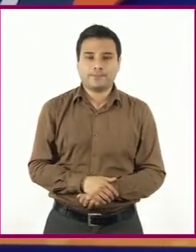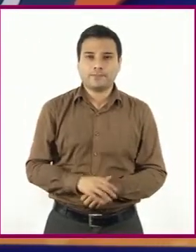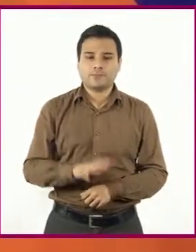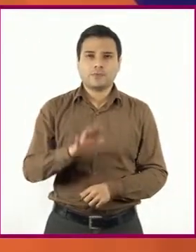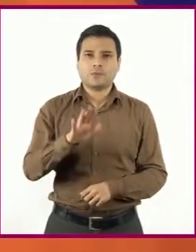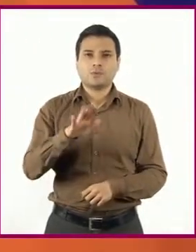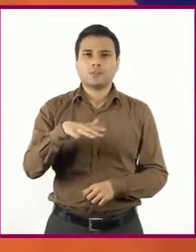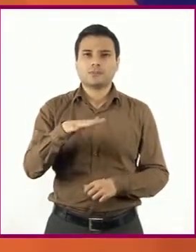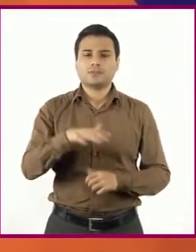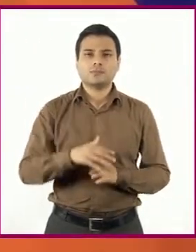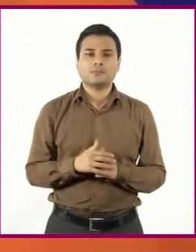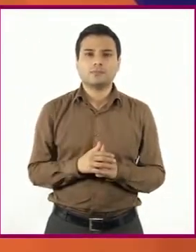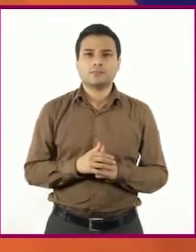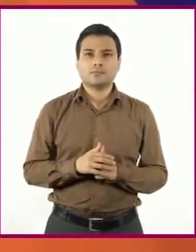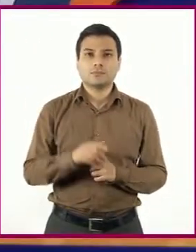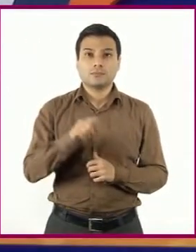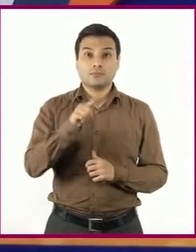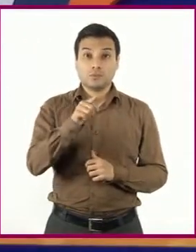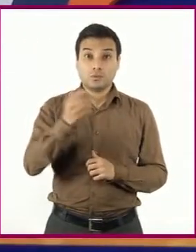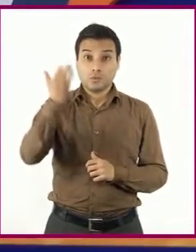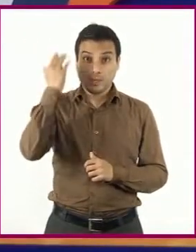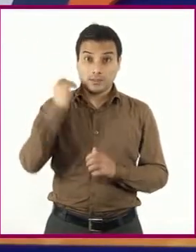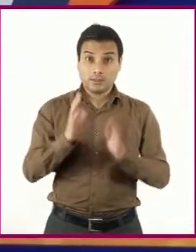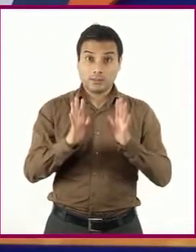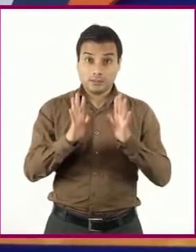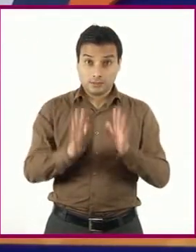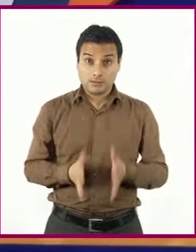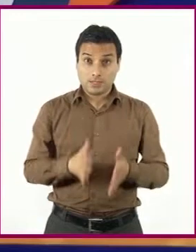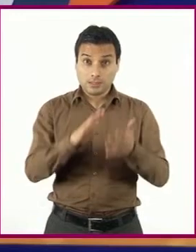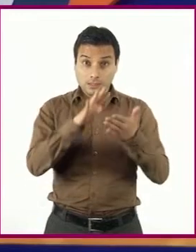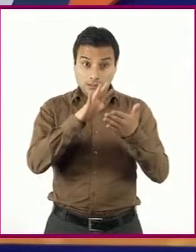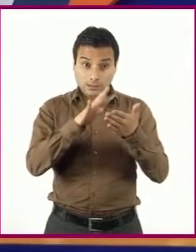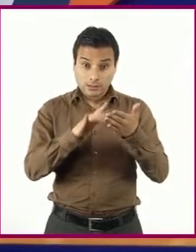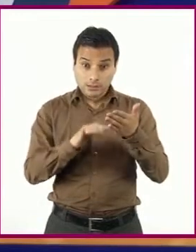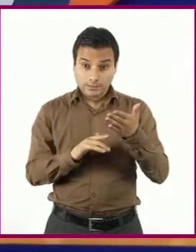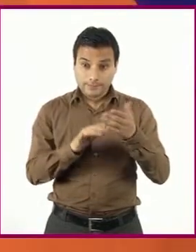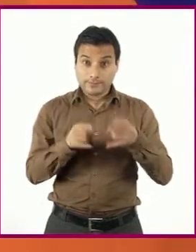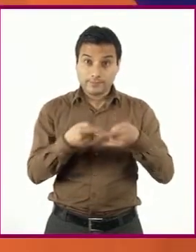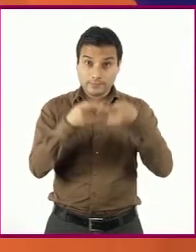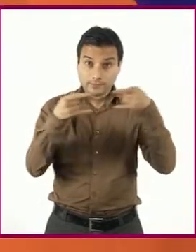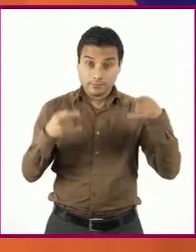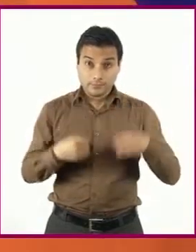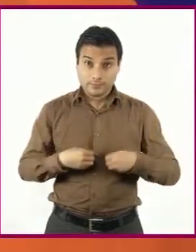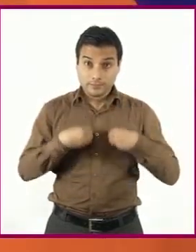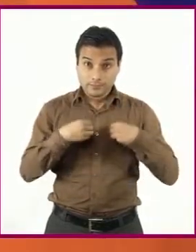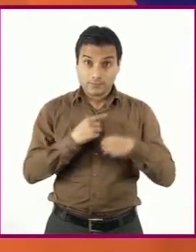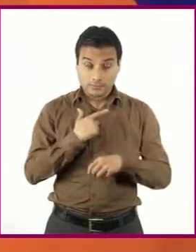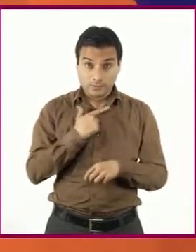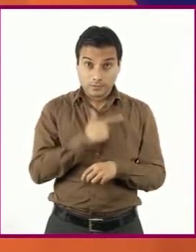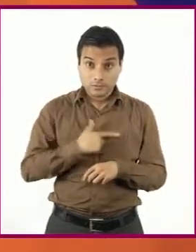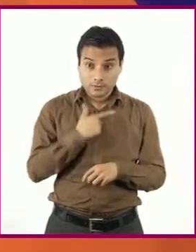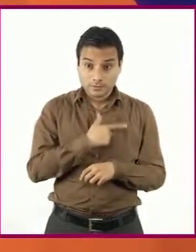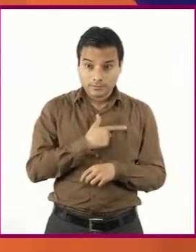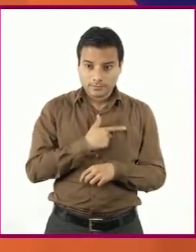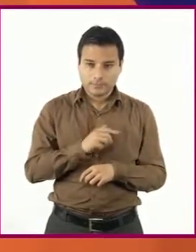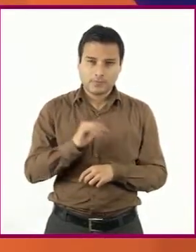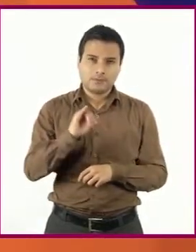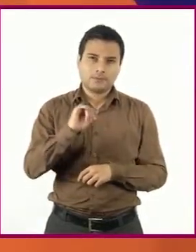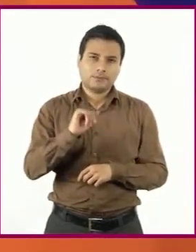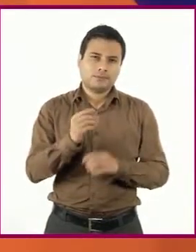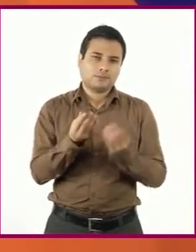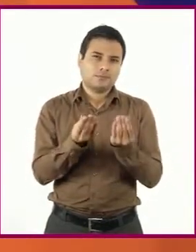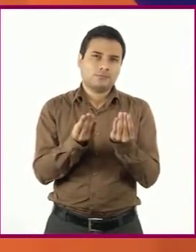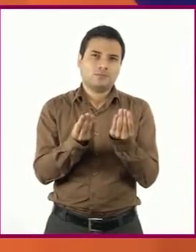Enrique, ¿alguna vez has leído textos autobiográficos? ¿Te gustan? Mucho, profesora.